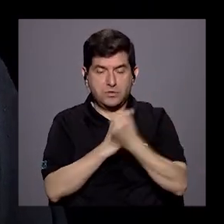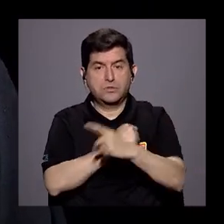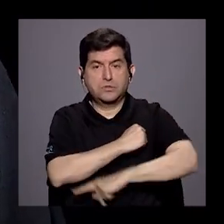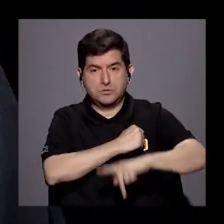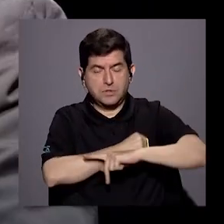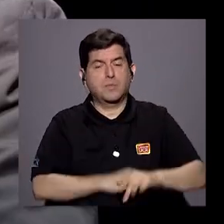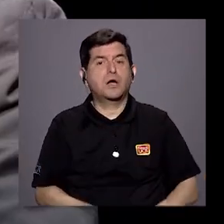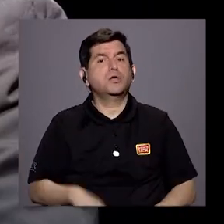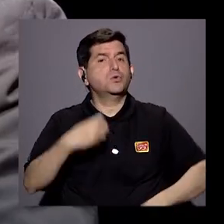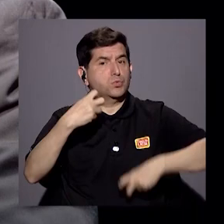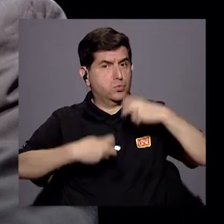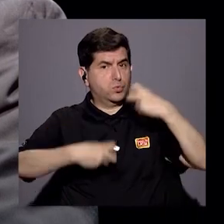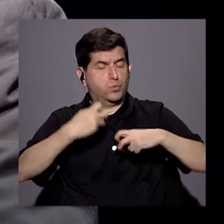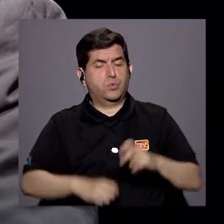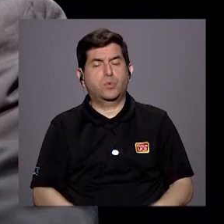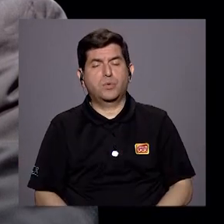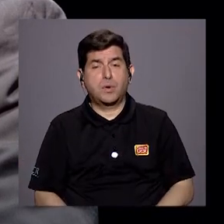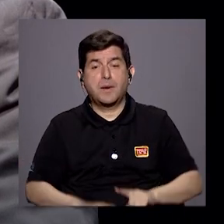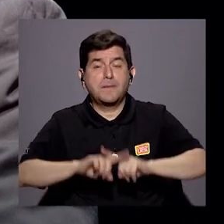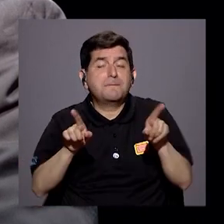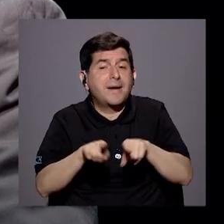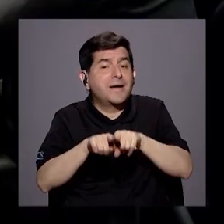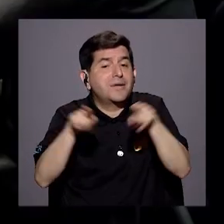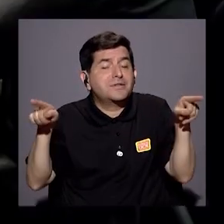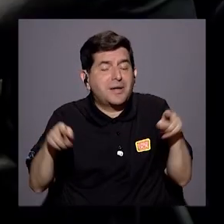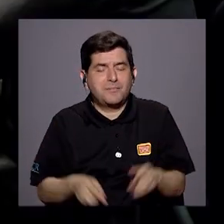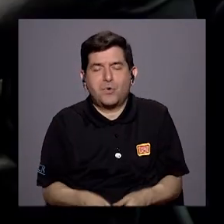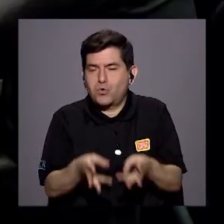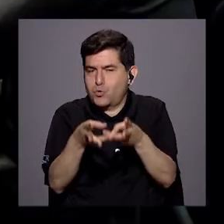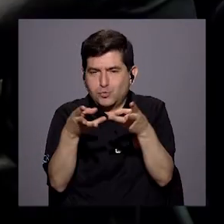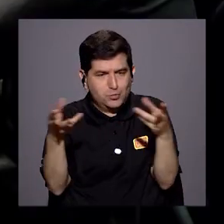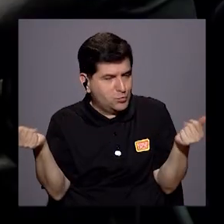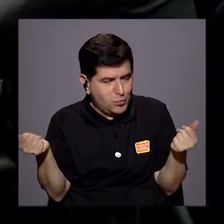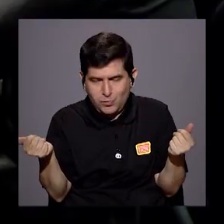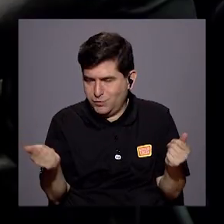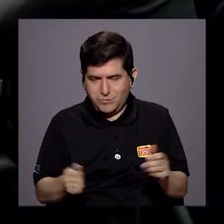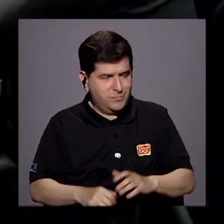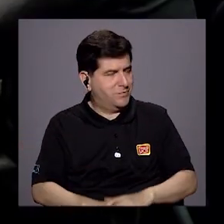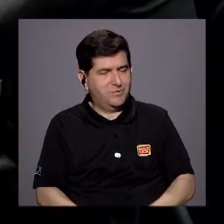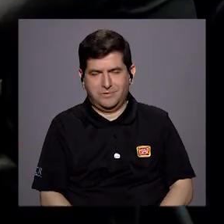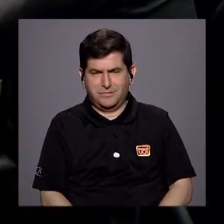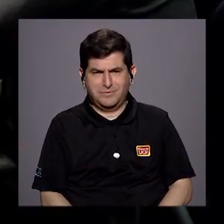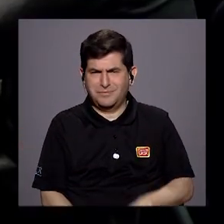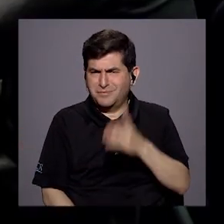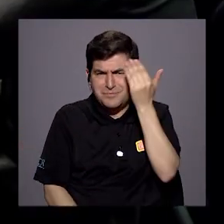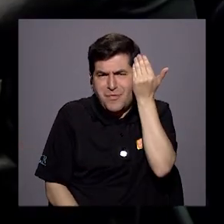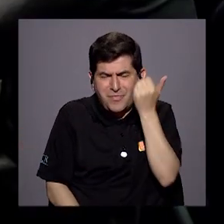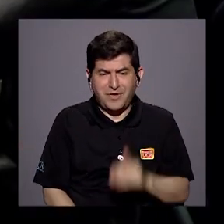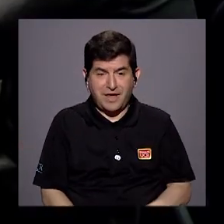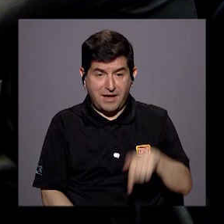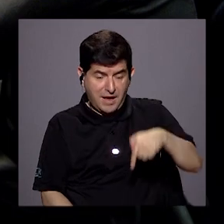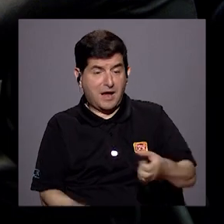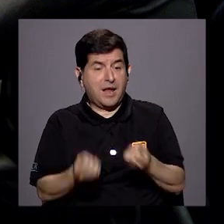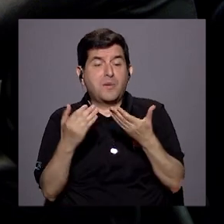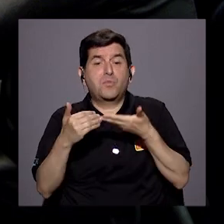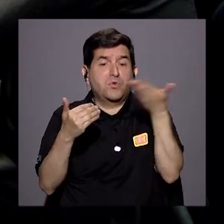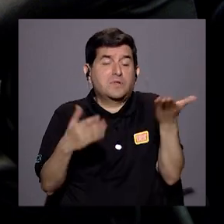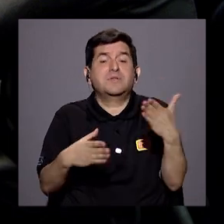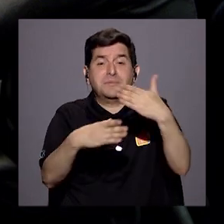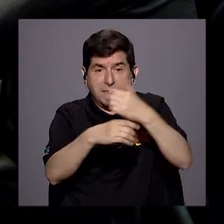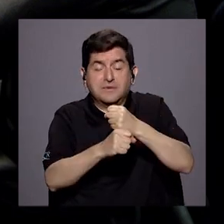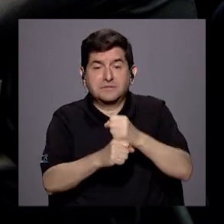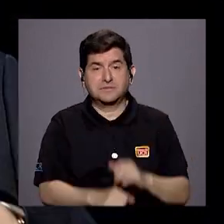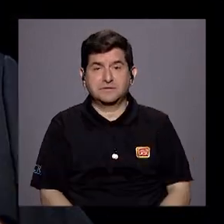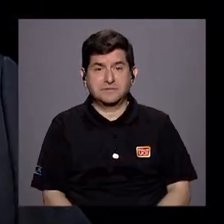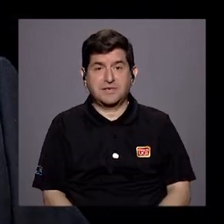situación realmente seria. Pero tampoco resolvimos el problema y lo sabíamos. ¿Por qué no lo resolvemos? Porque hay muchas cosas más